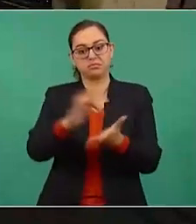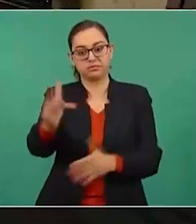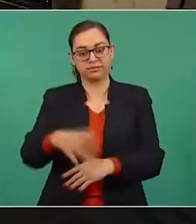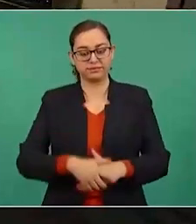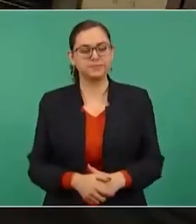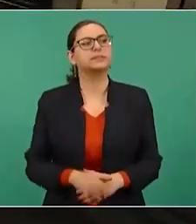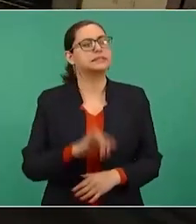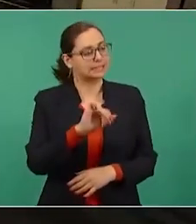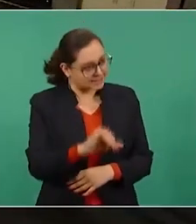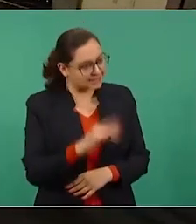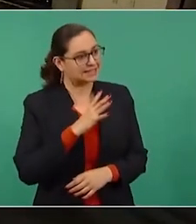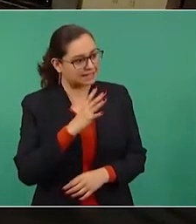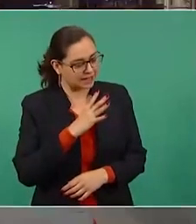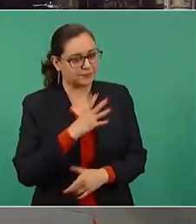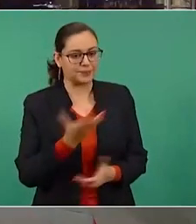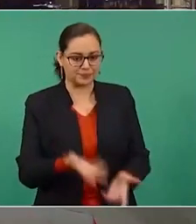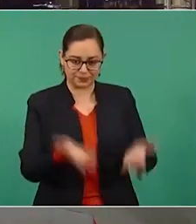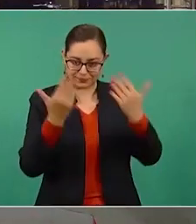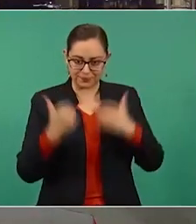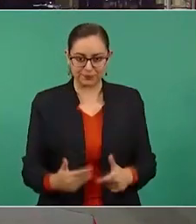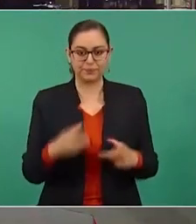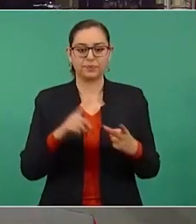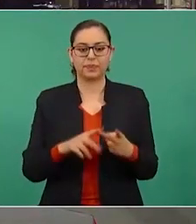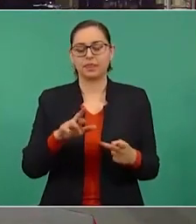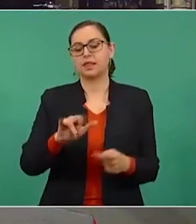Vamos con Ricardo Sevilla.